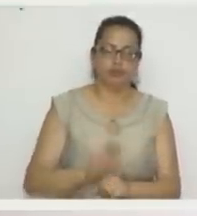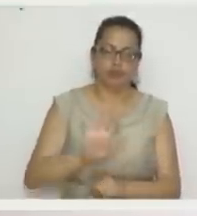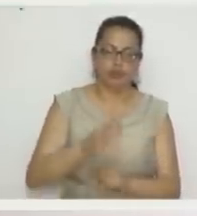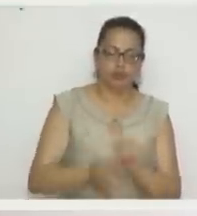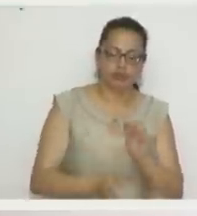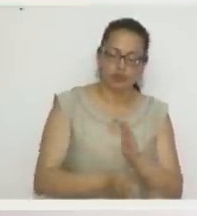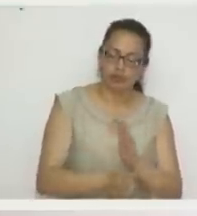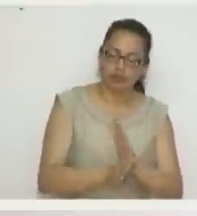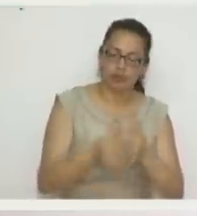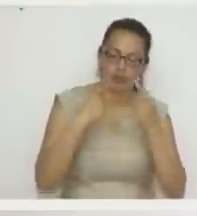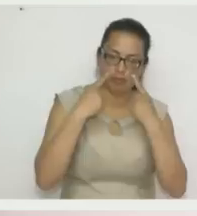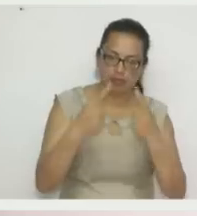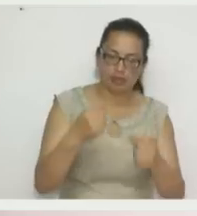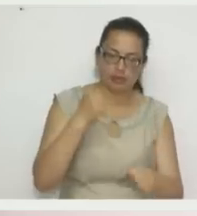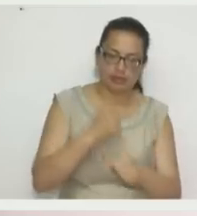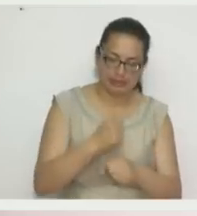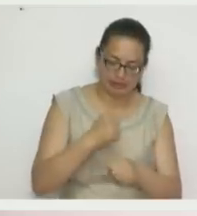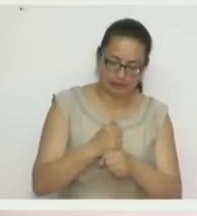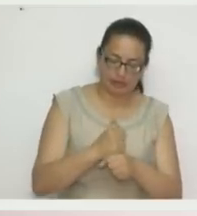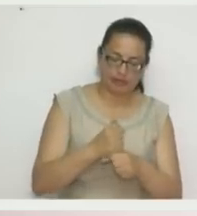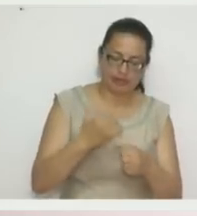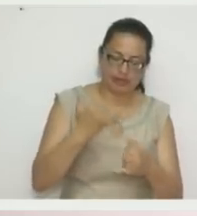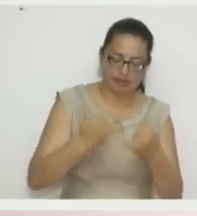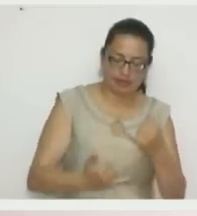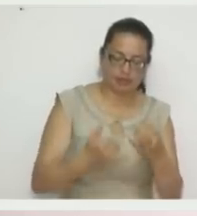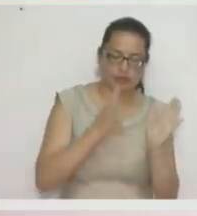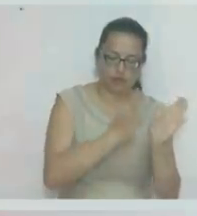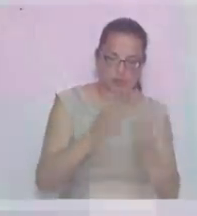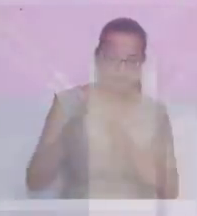ustedes vean cómo vamos a ensamblar este proyecto el día de hoy.